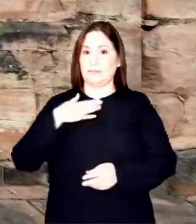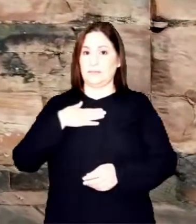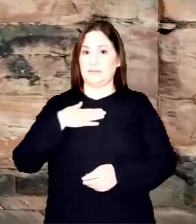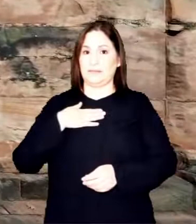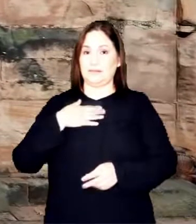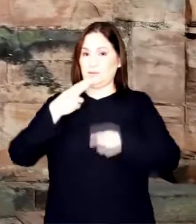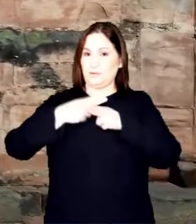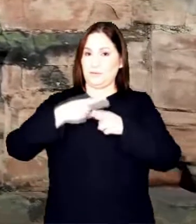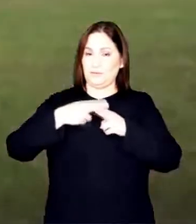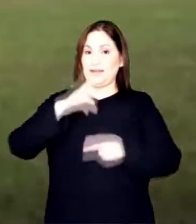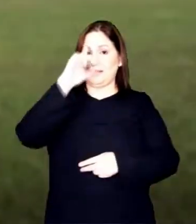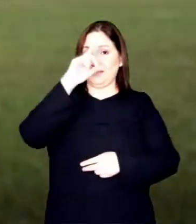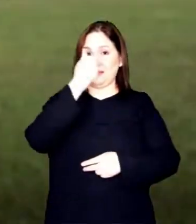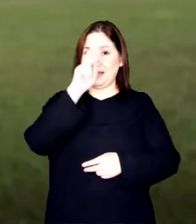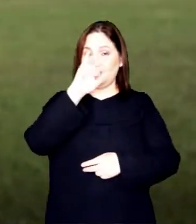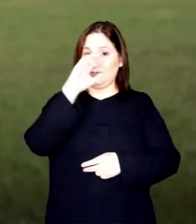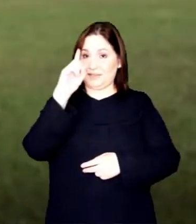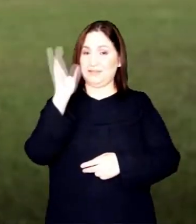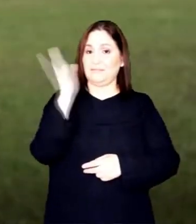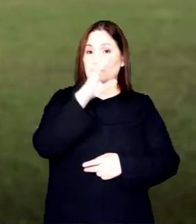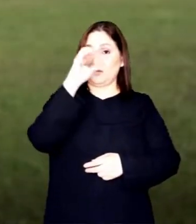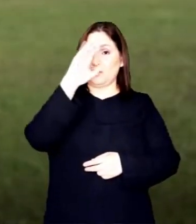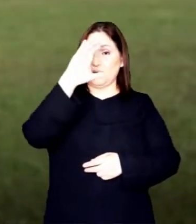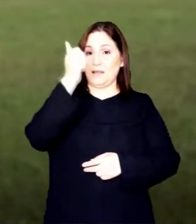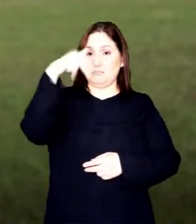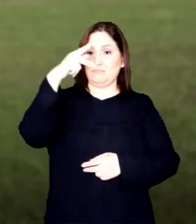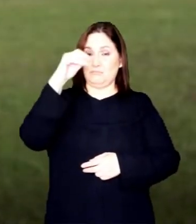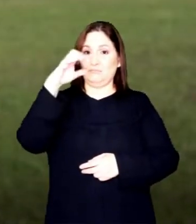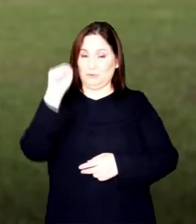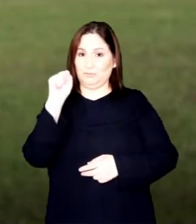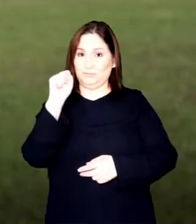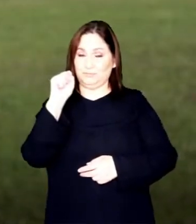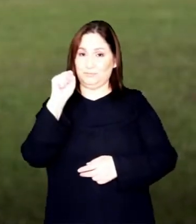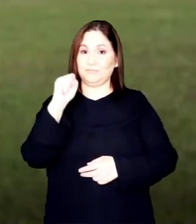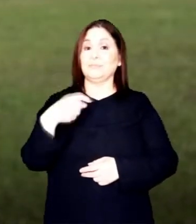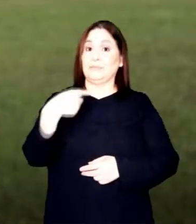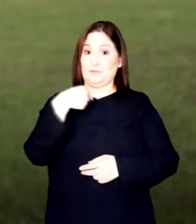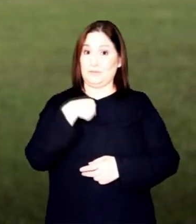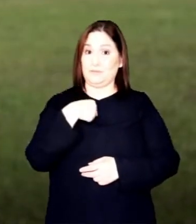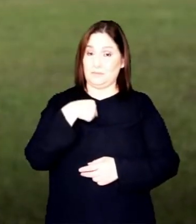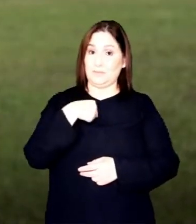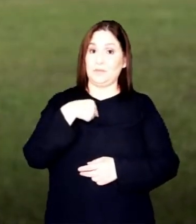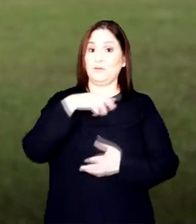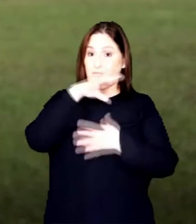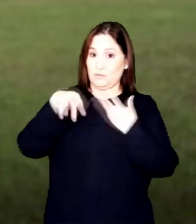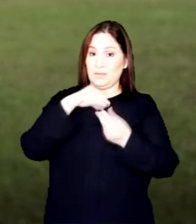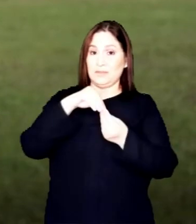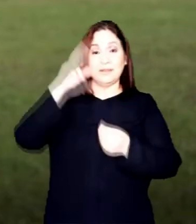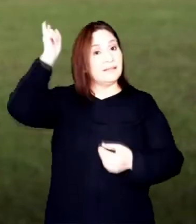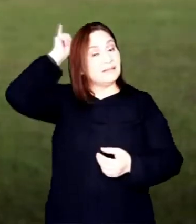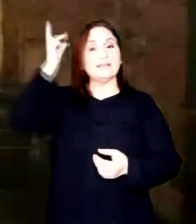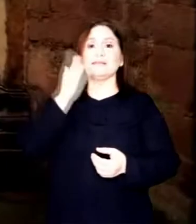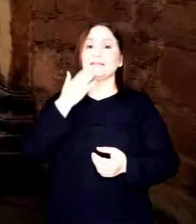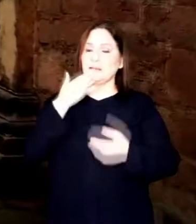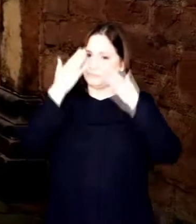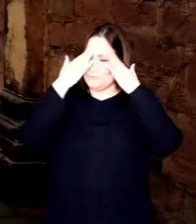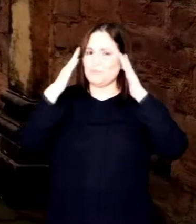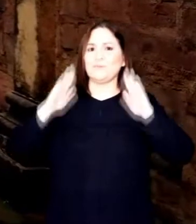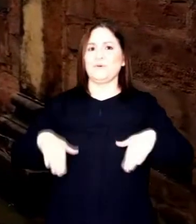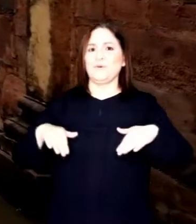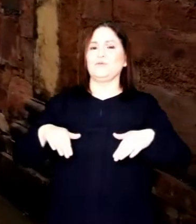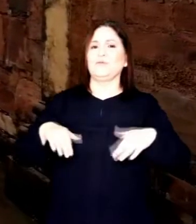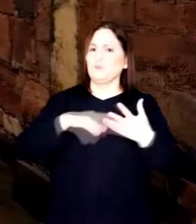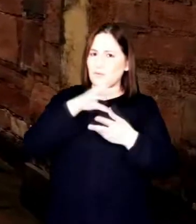Mi nombre es David Ocampos, soy de la comunidad Ñupotí, pertenezco a la etnia embriaguarani y